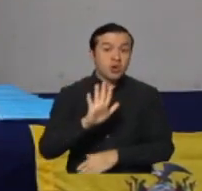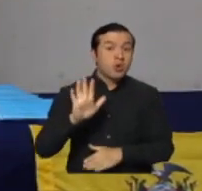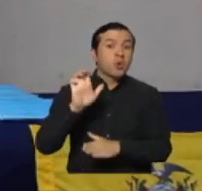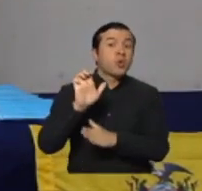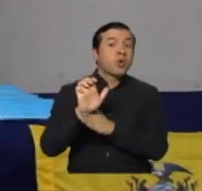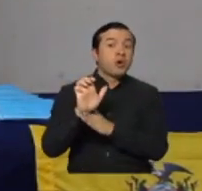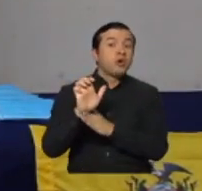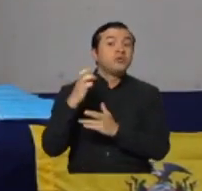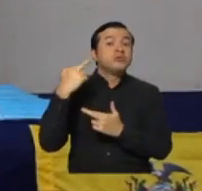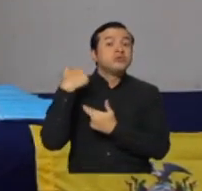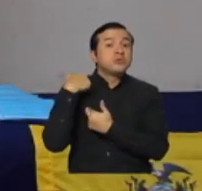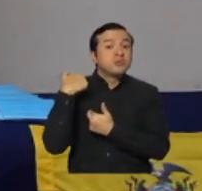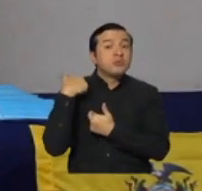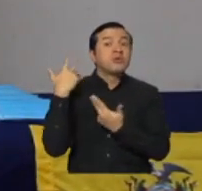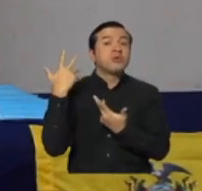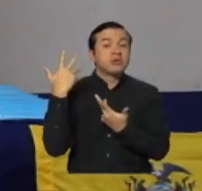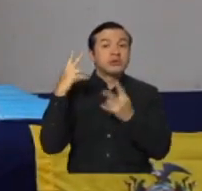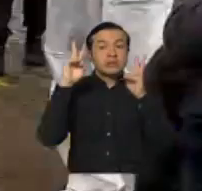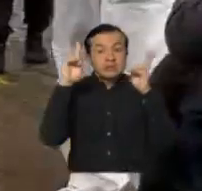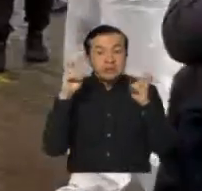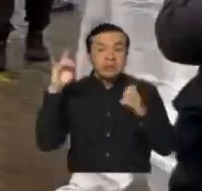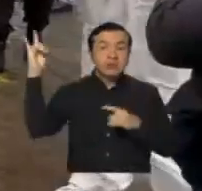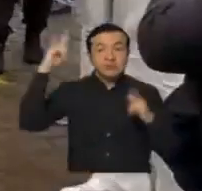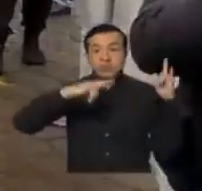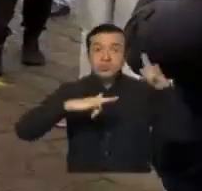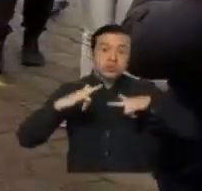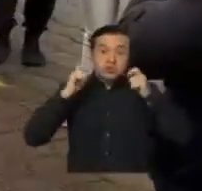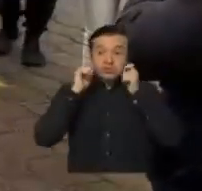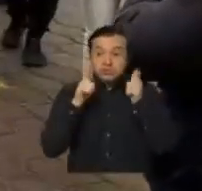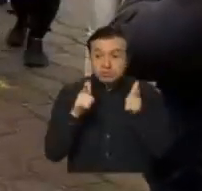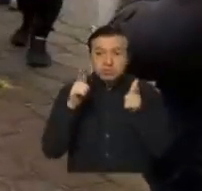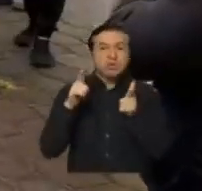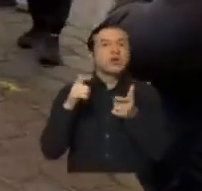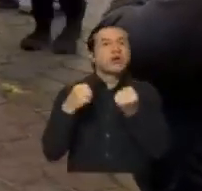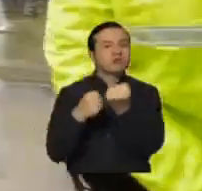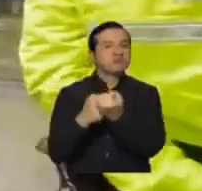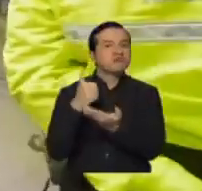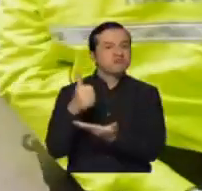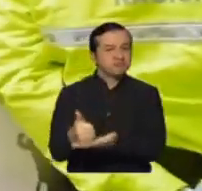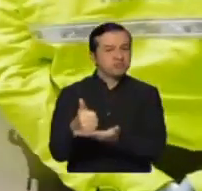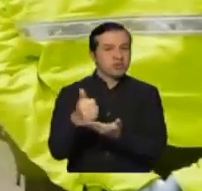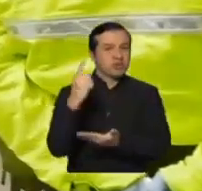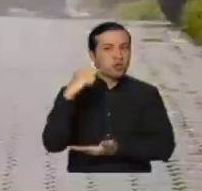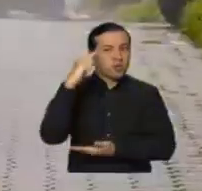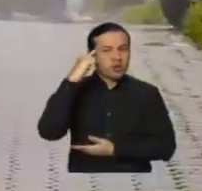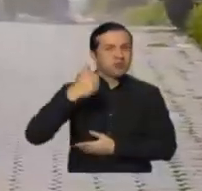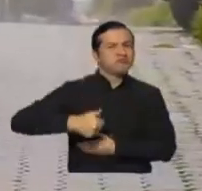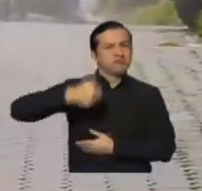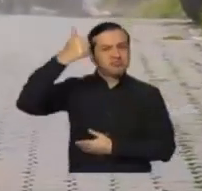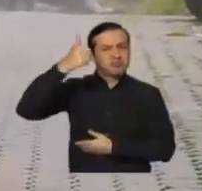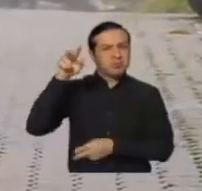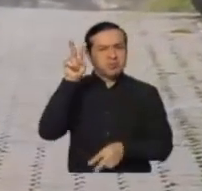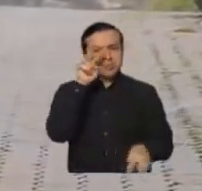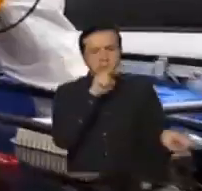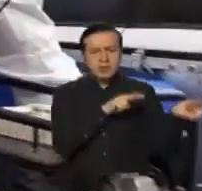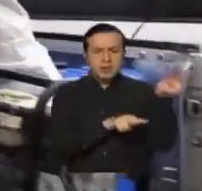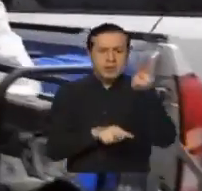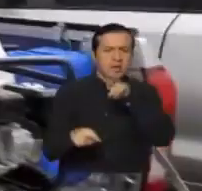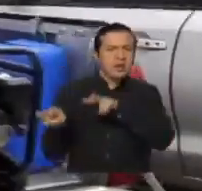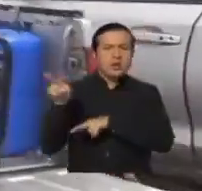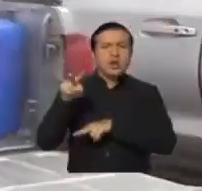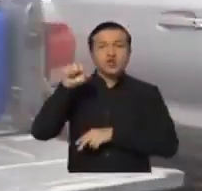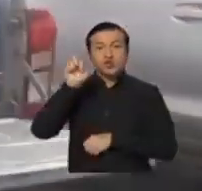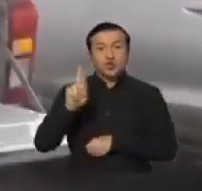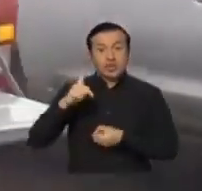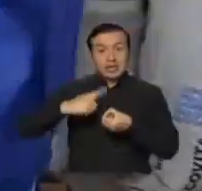generando un servicio importantísimo. Autoridades de gobierno comprobaron los procesos de fumigación que se efectuaron en Guamaní,